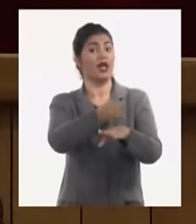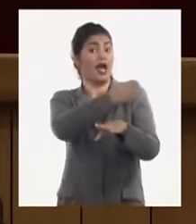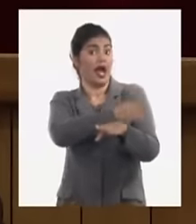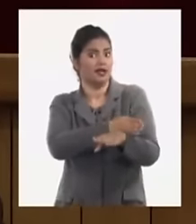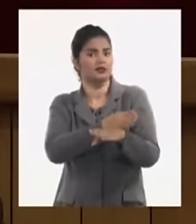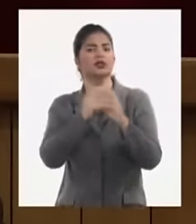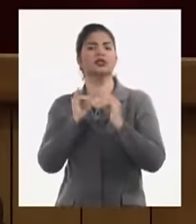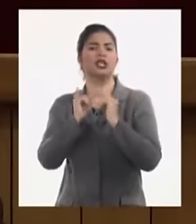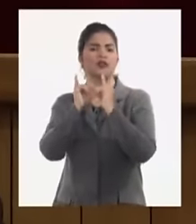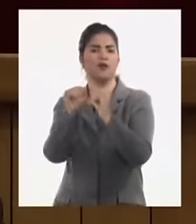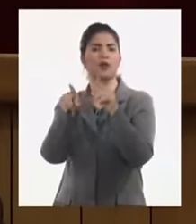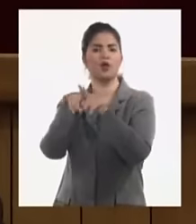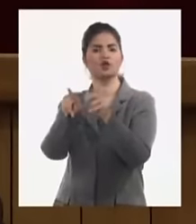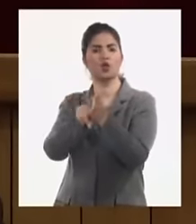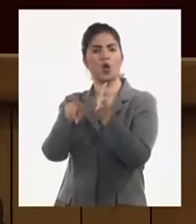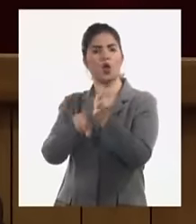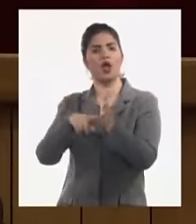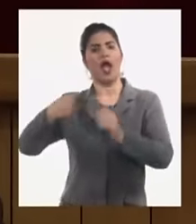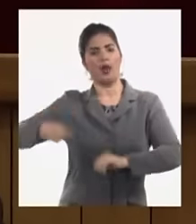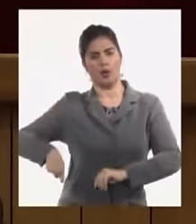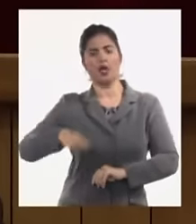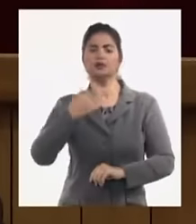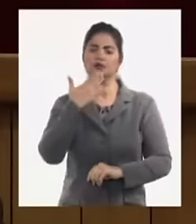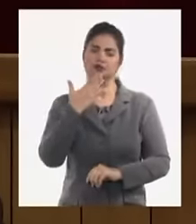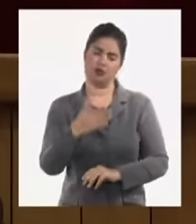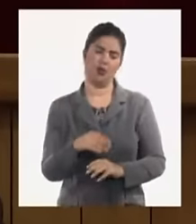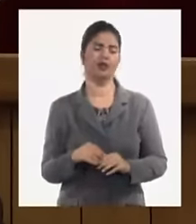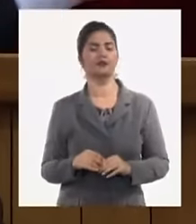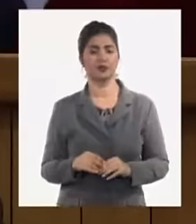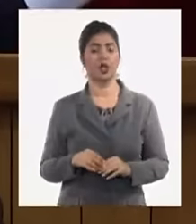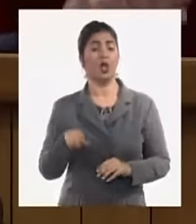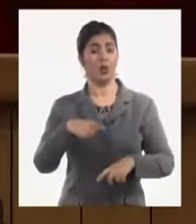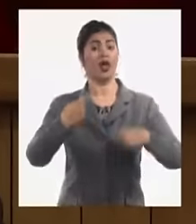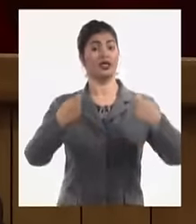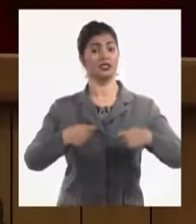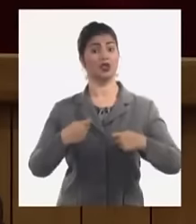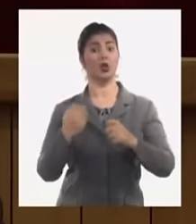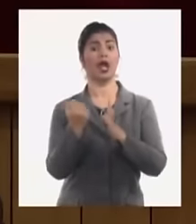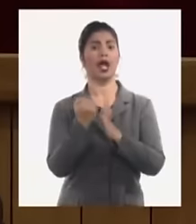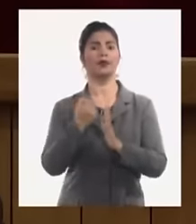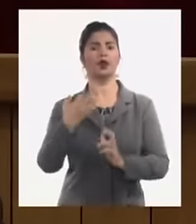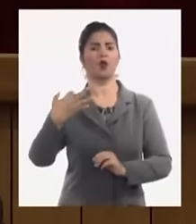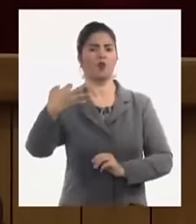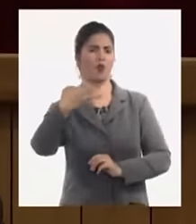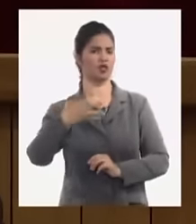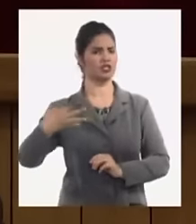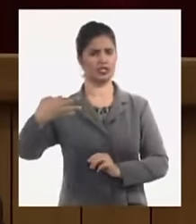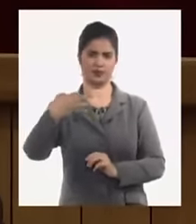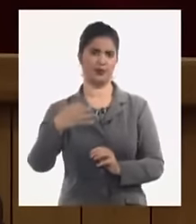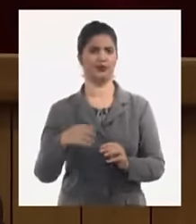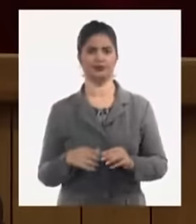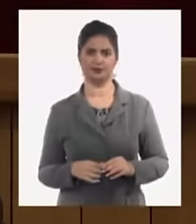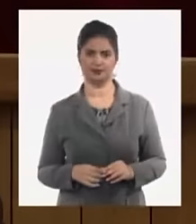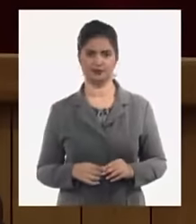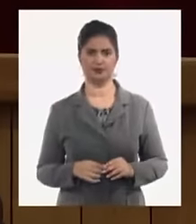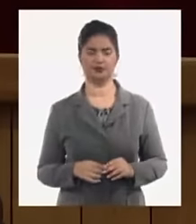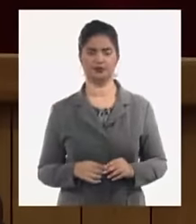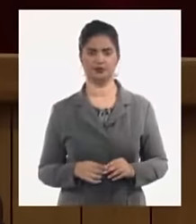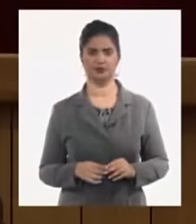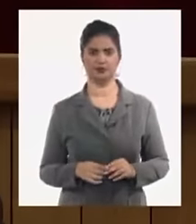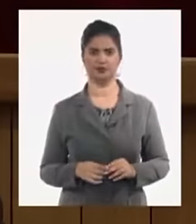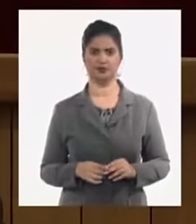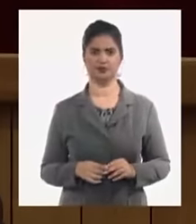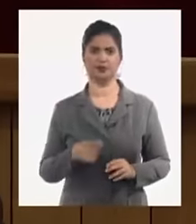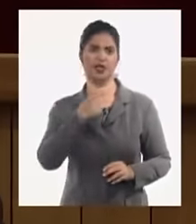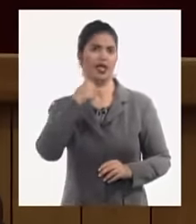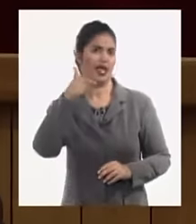una de las primeras decisiones es esto se va a aprobar a nivel de municipios personas mañana el día 31 bajar eso de hecho hay municipios